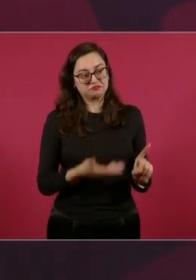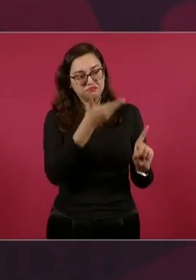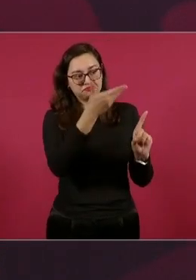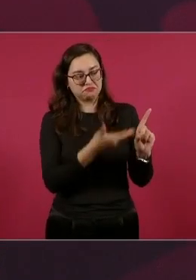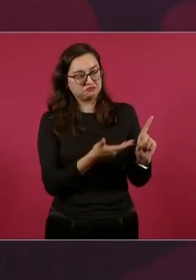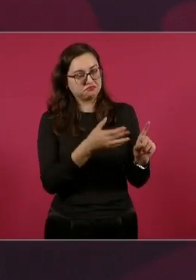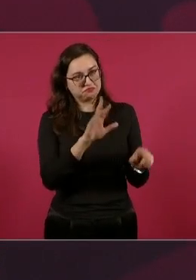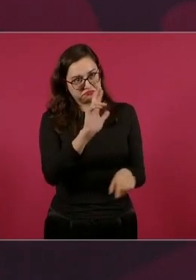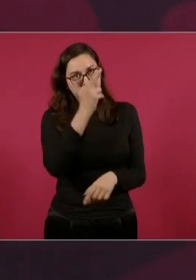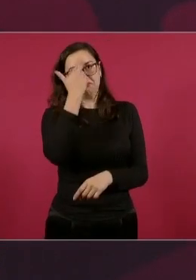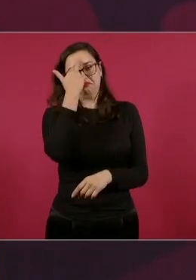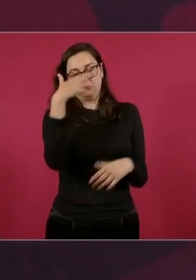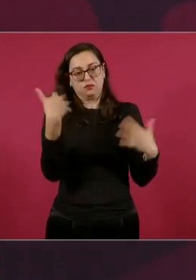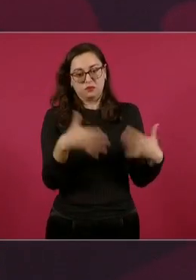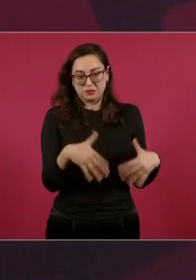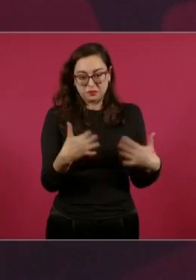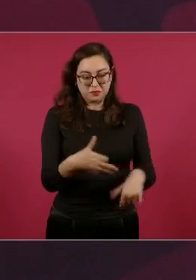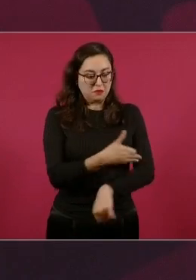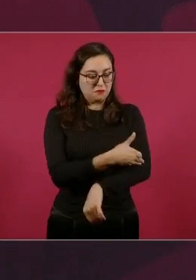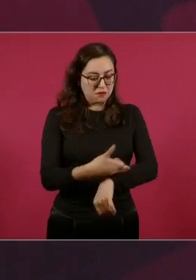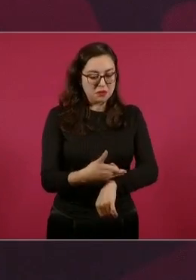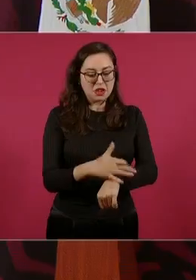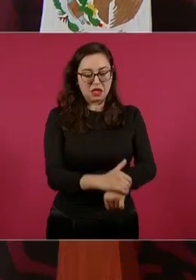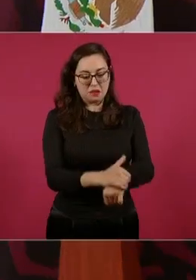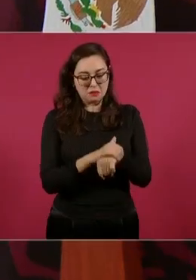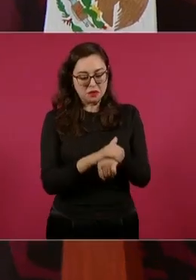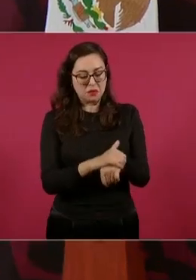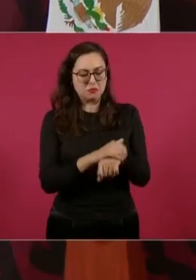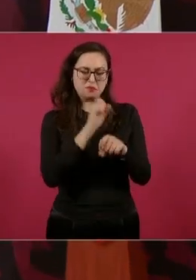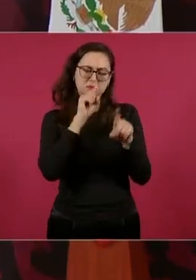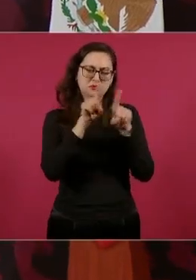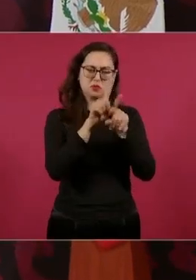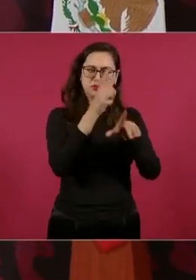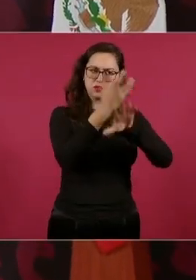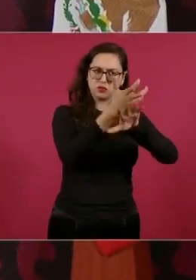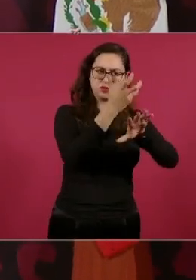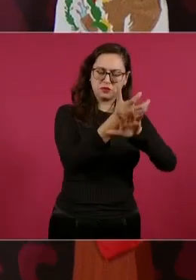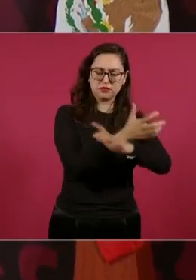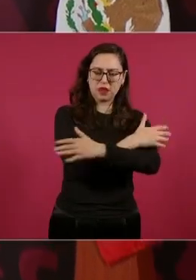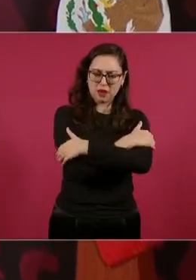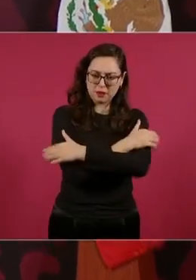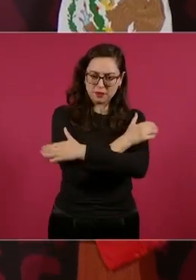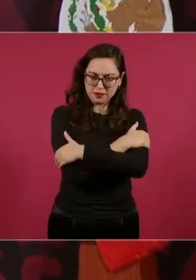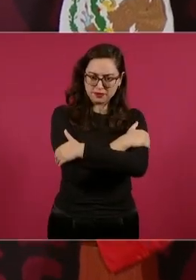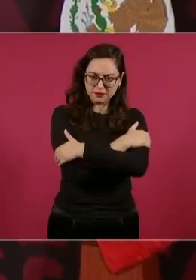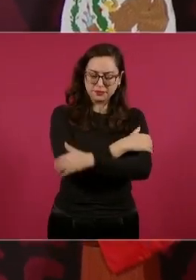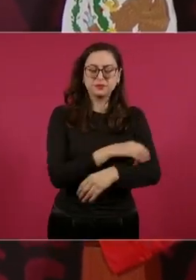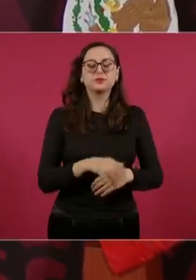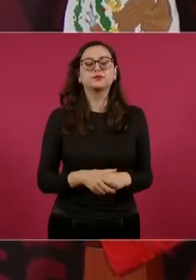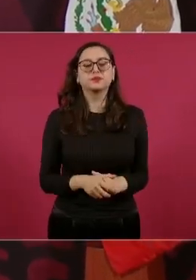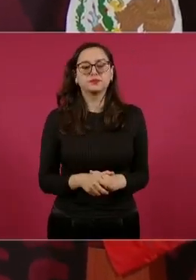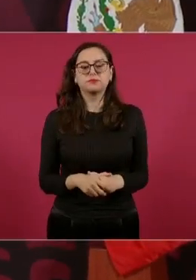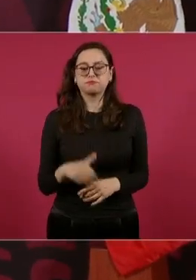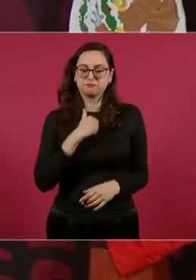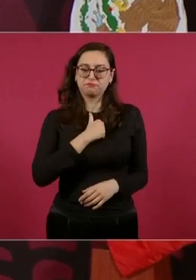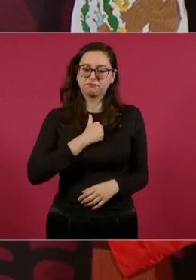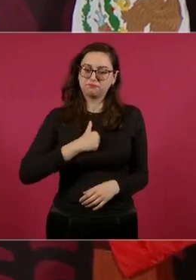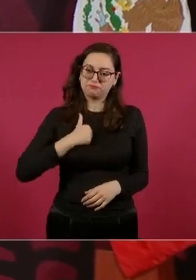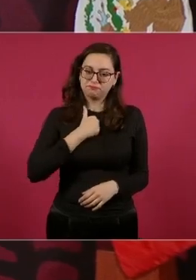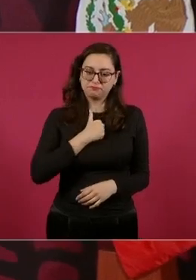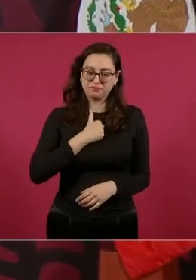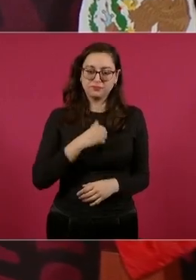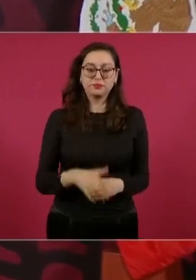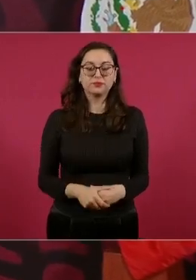familiares, a sus amigos, al pueblo estadounidense, lo lamentamos mucho.